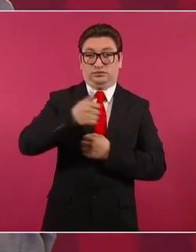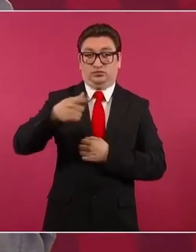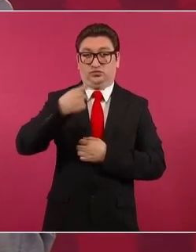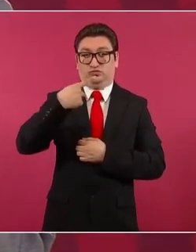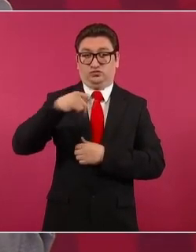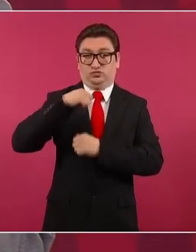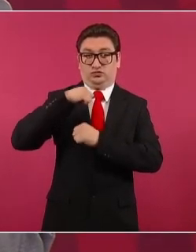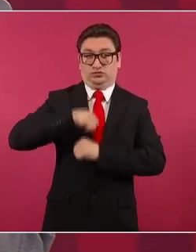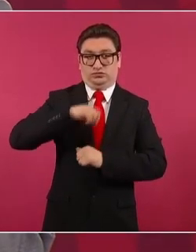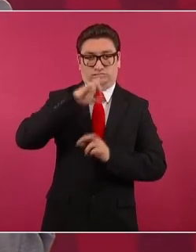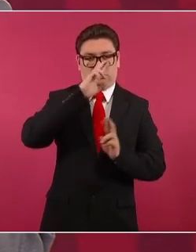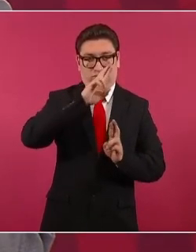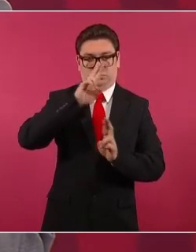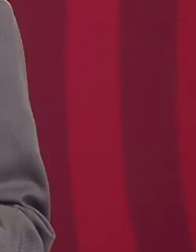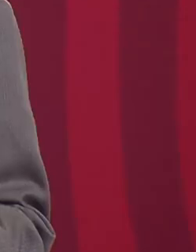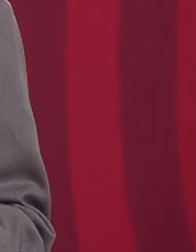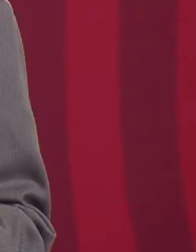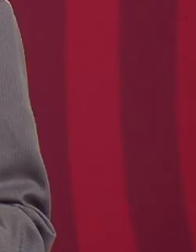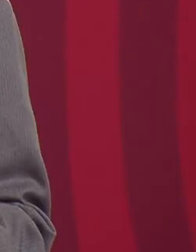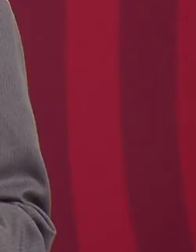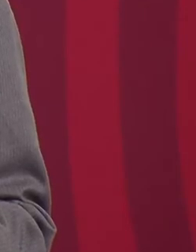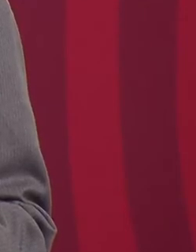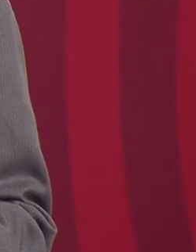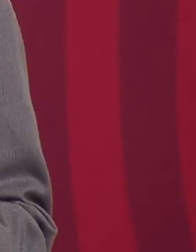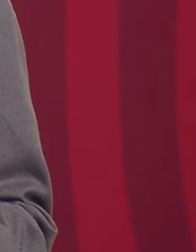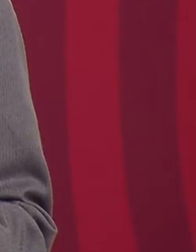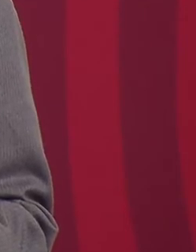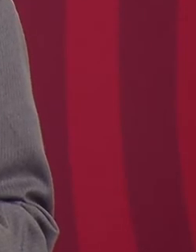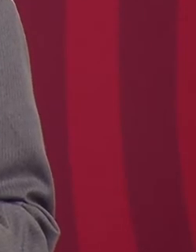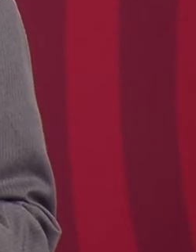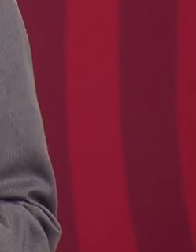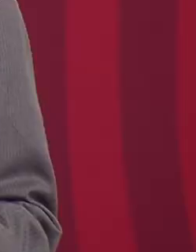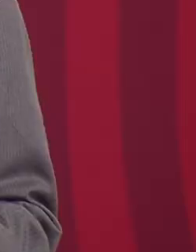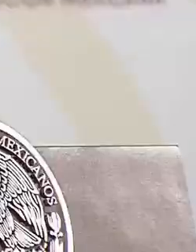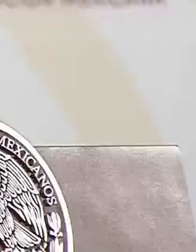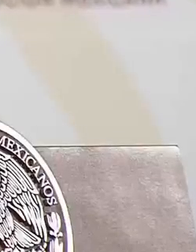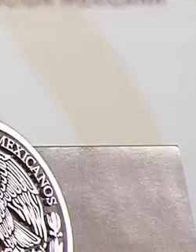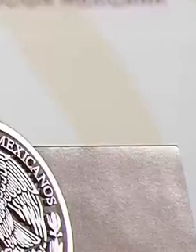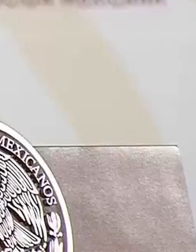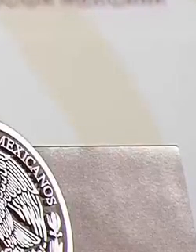poner en práctica